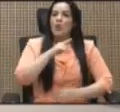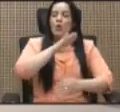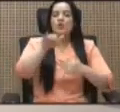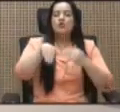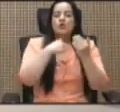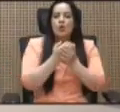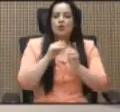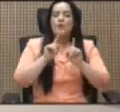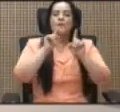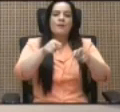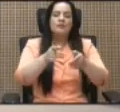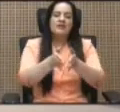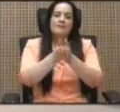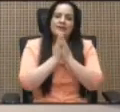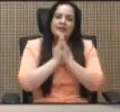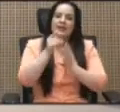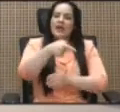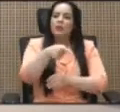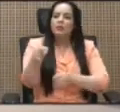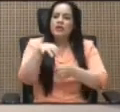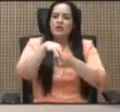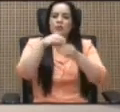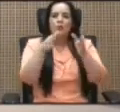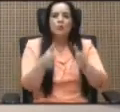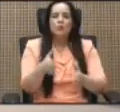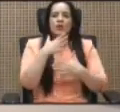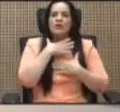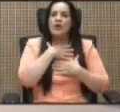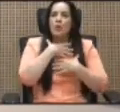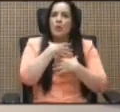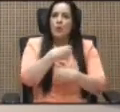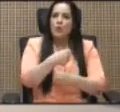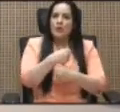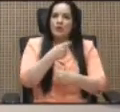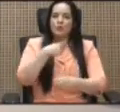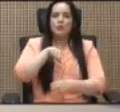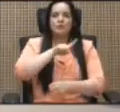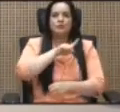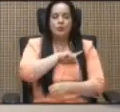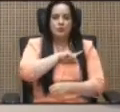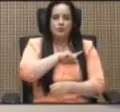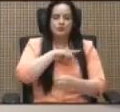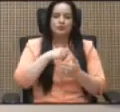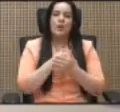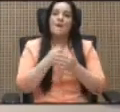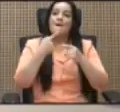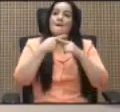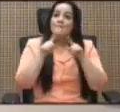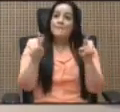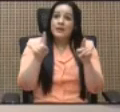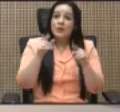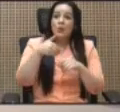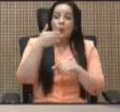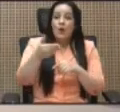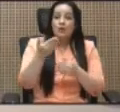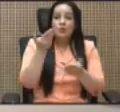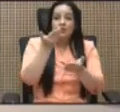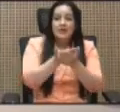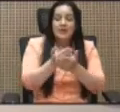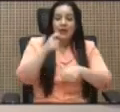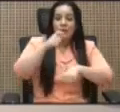pedirle a los agricultores que confíen en nosotros. Pero cuando llega el momento